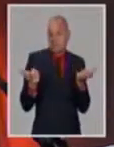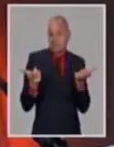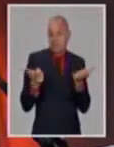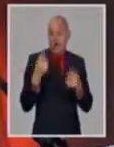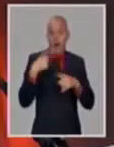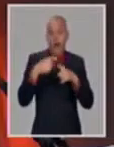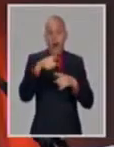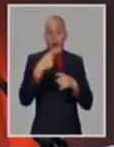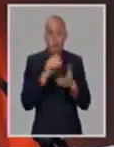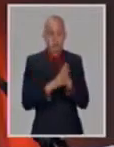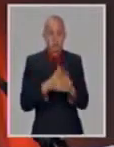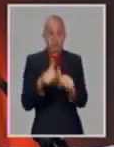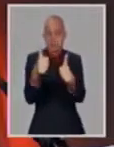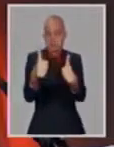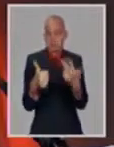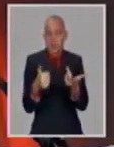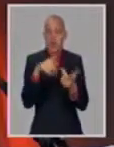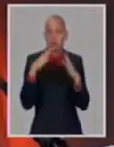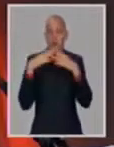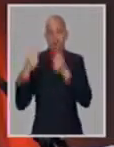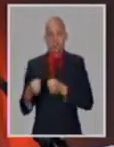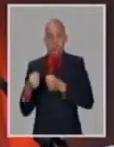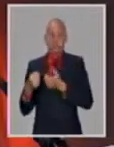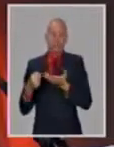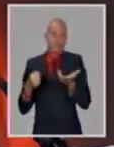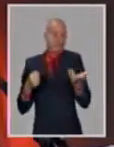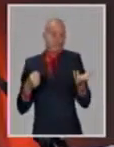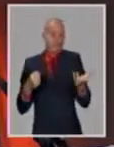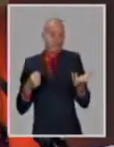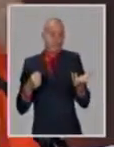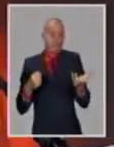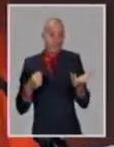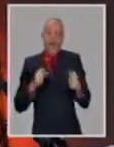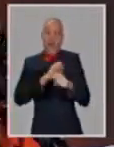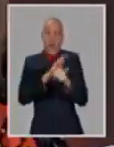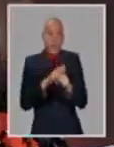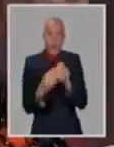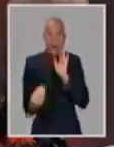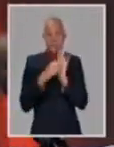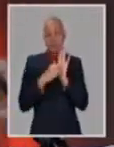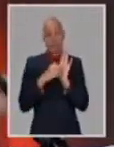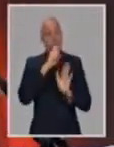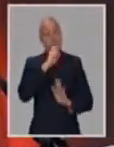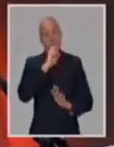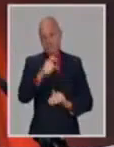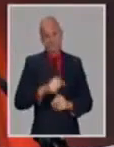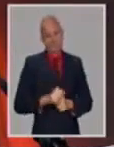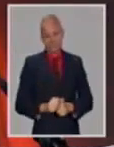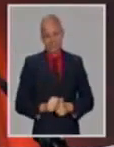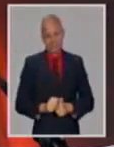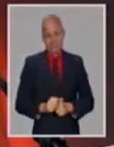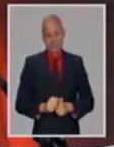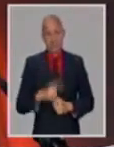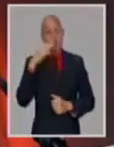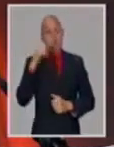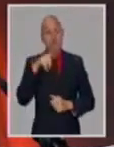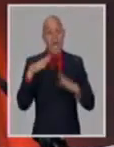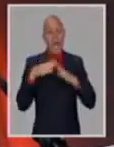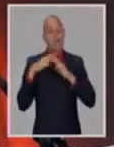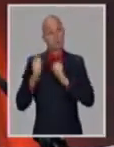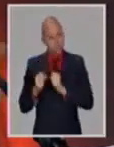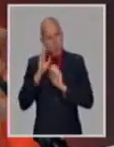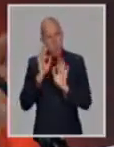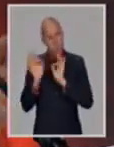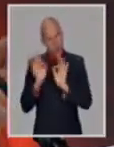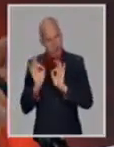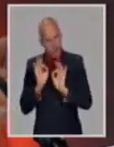pero si usted mantiene contención con usted, con sus medidas, con su familia, con su colectivo de trabajo, eso